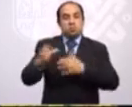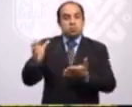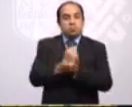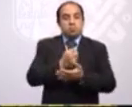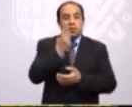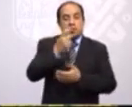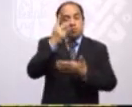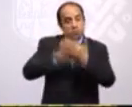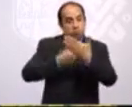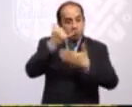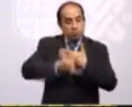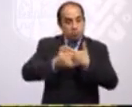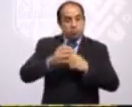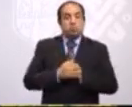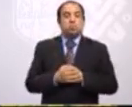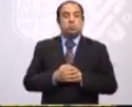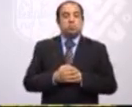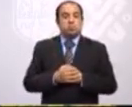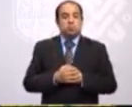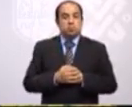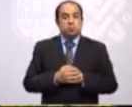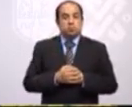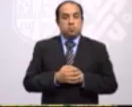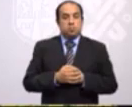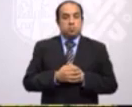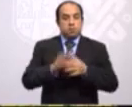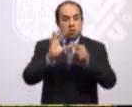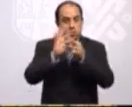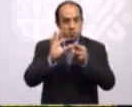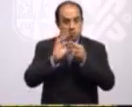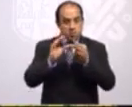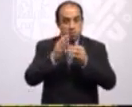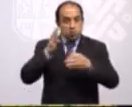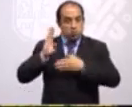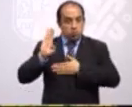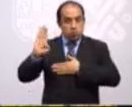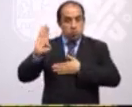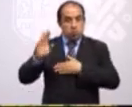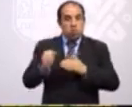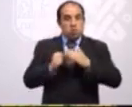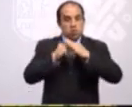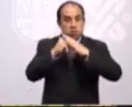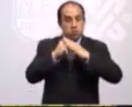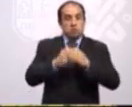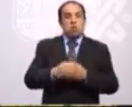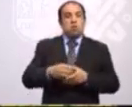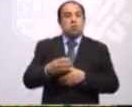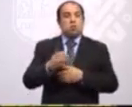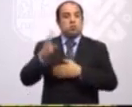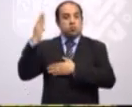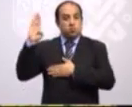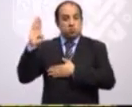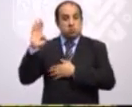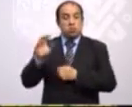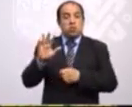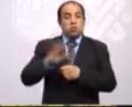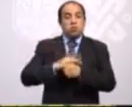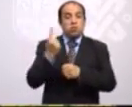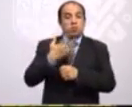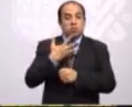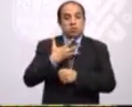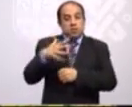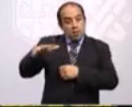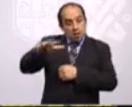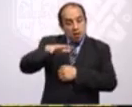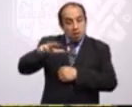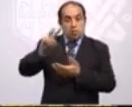un proyecto que plantea un compromiso con la sustentabilidad del bosque, dada su condición de área de